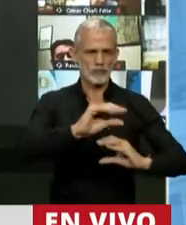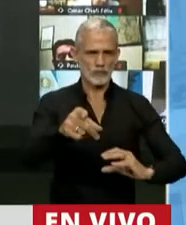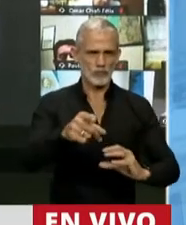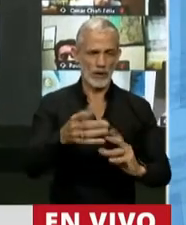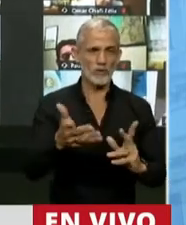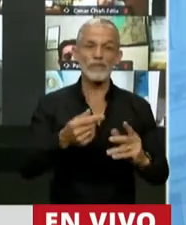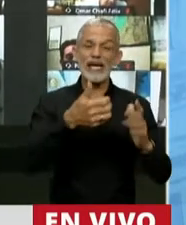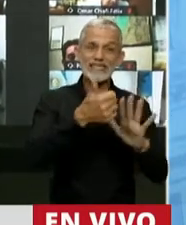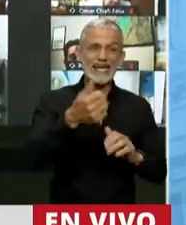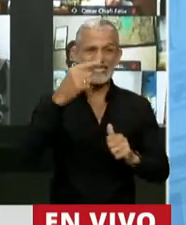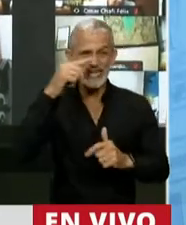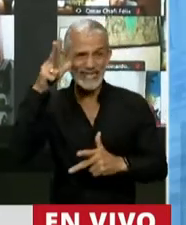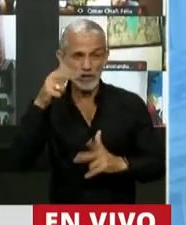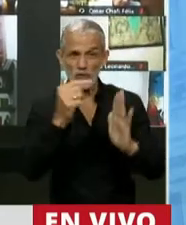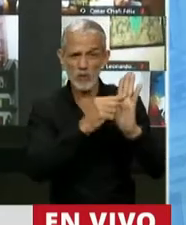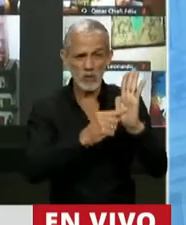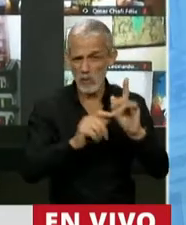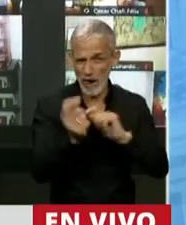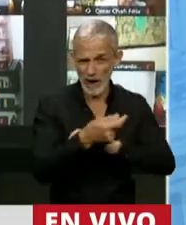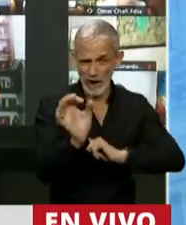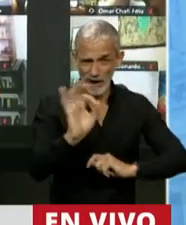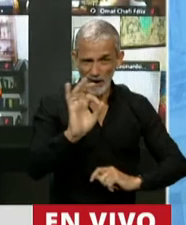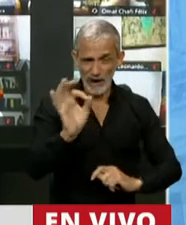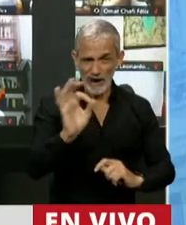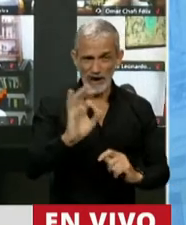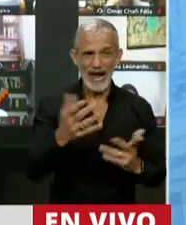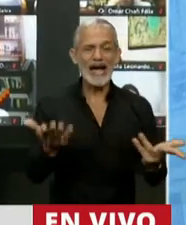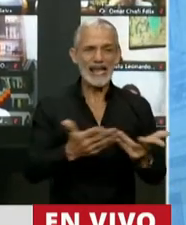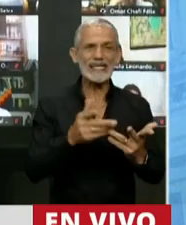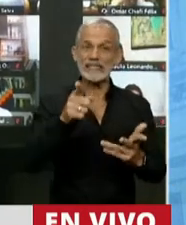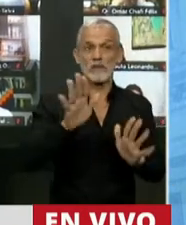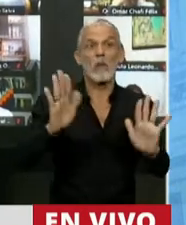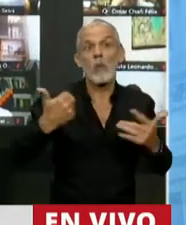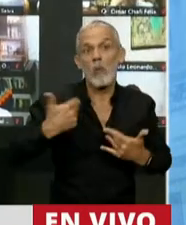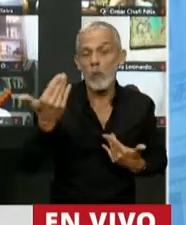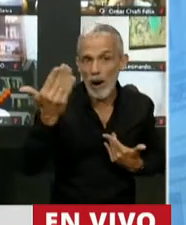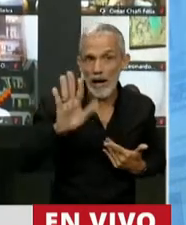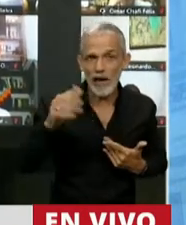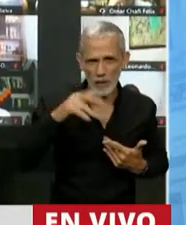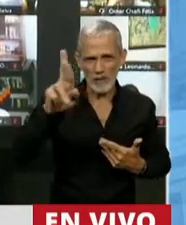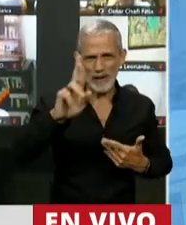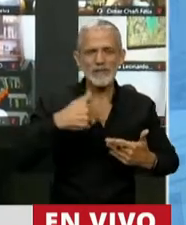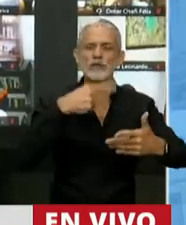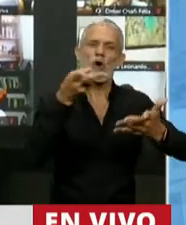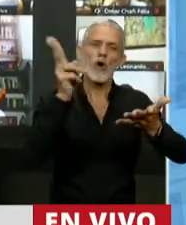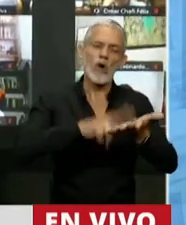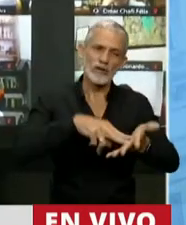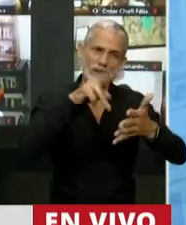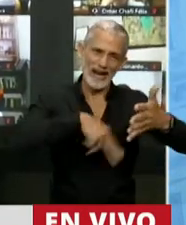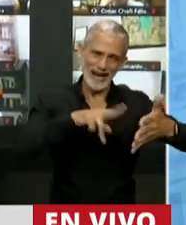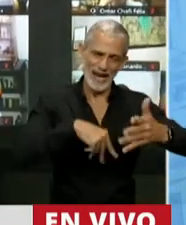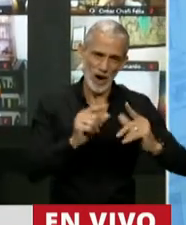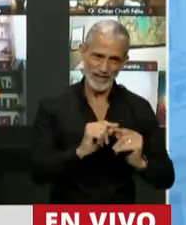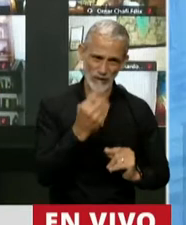El 6, 7 y 8 no tienen modificaciones, presidente, y si usted me permite, voy a volver a leer el artículo 2.